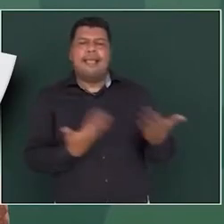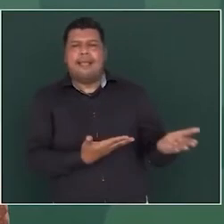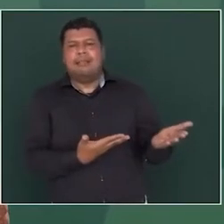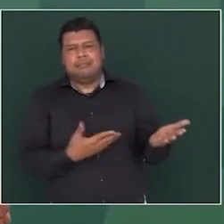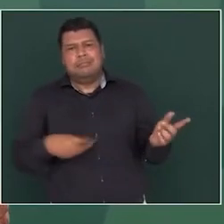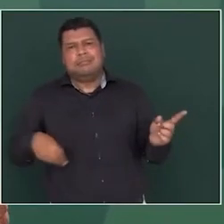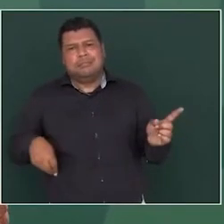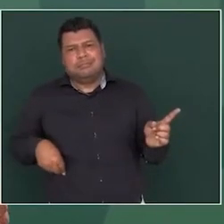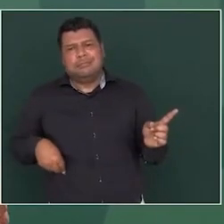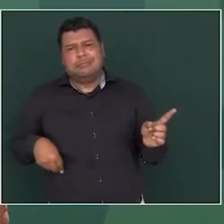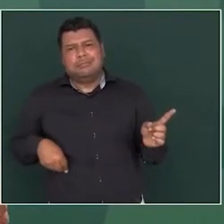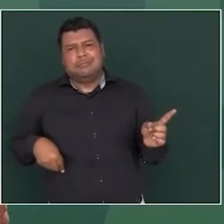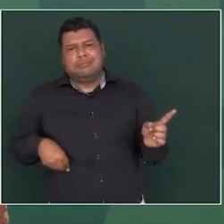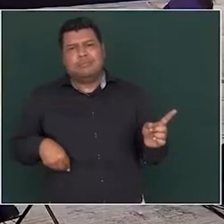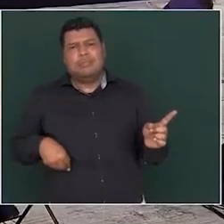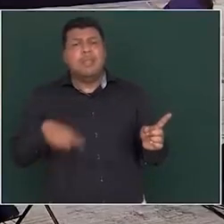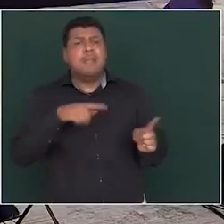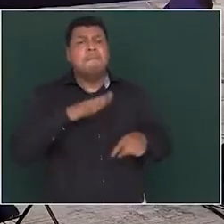¿qué otra cosa hizo?